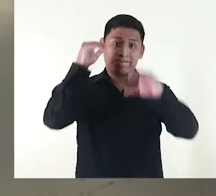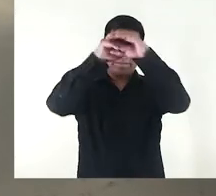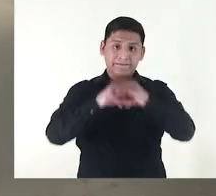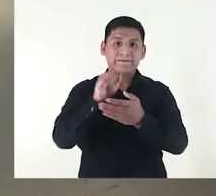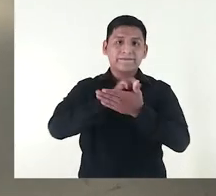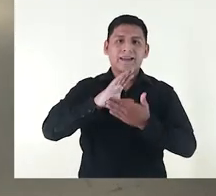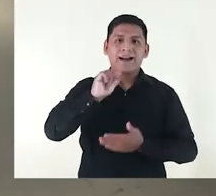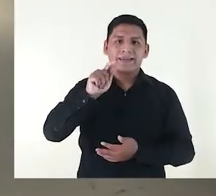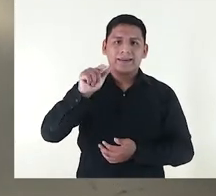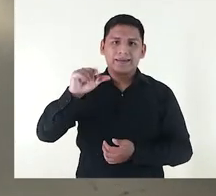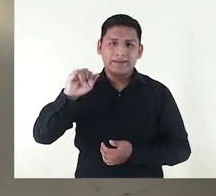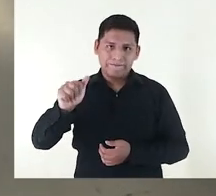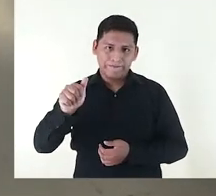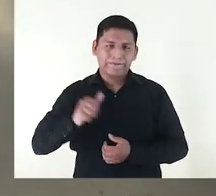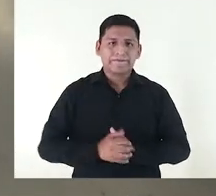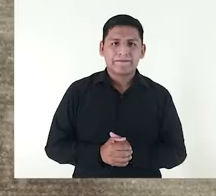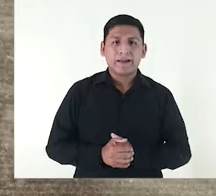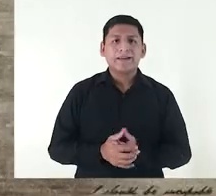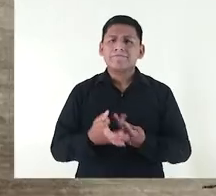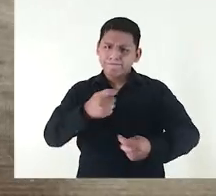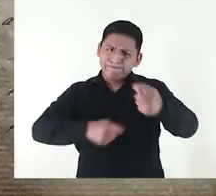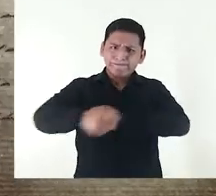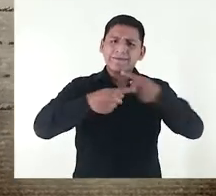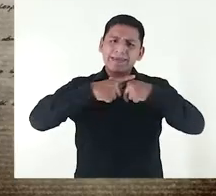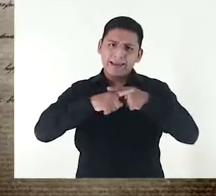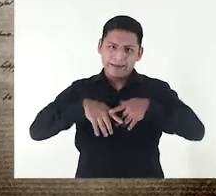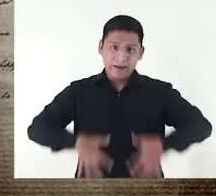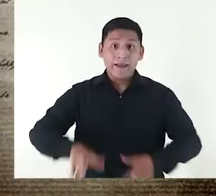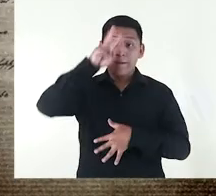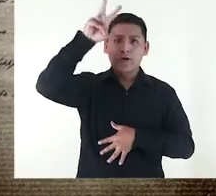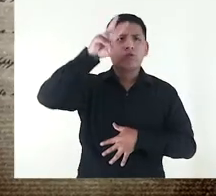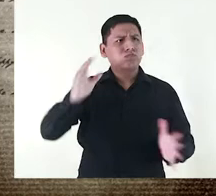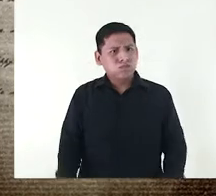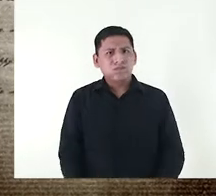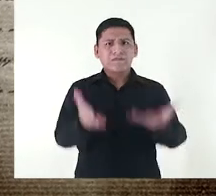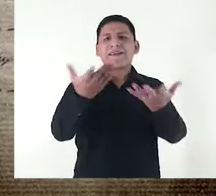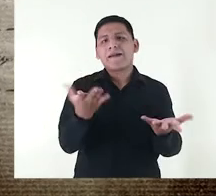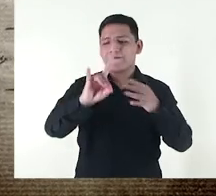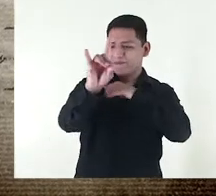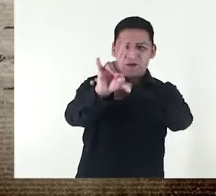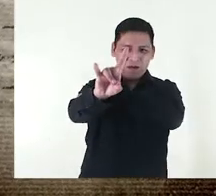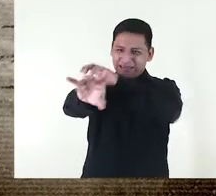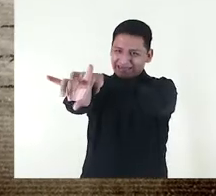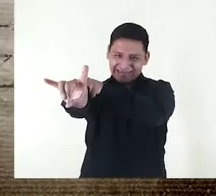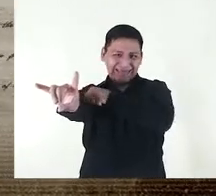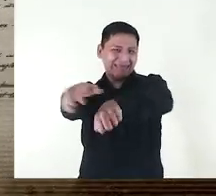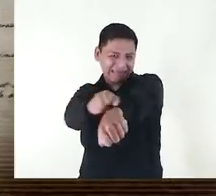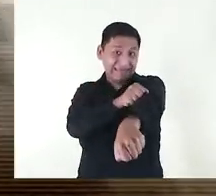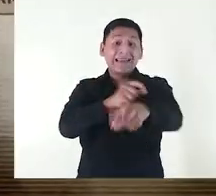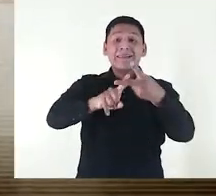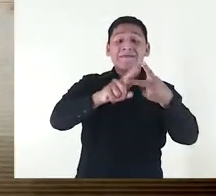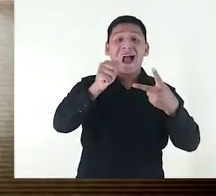Antiguos almacenes Santa Catalina El comercio textil en el Perú siempre fue productivo desde la lana de los camélidos